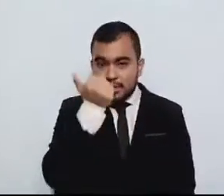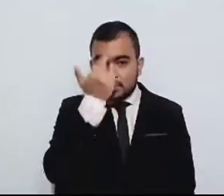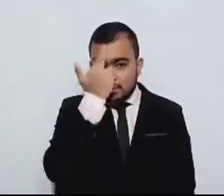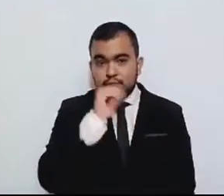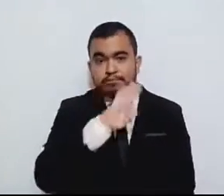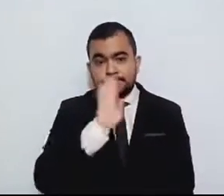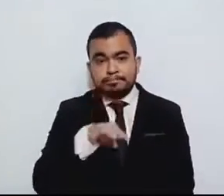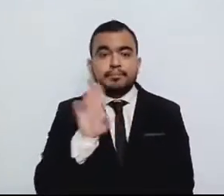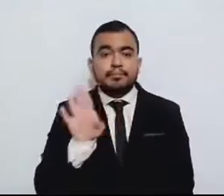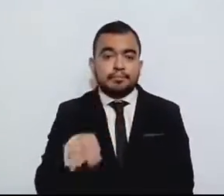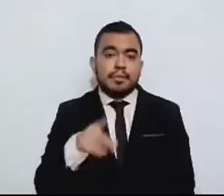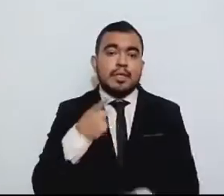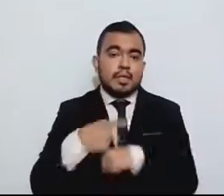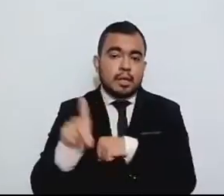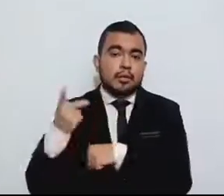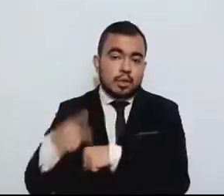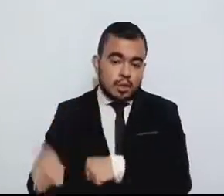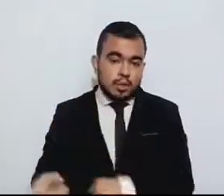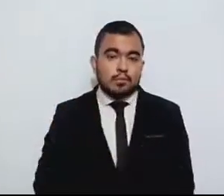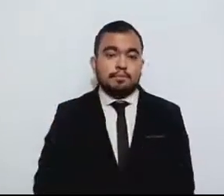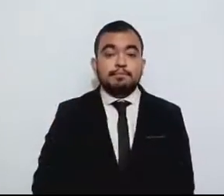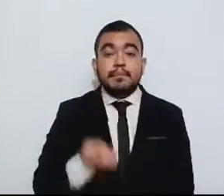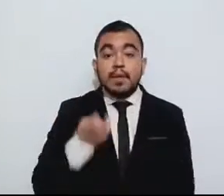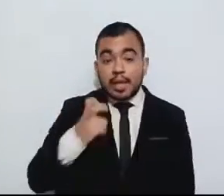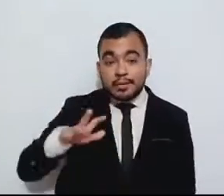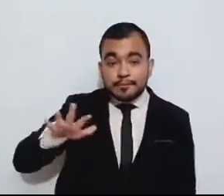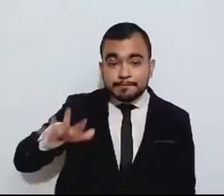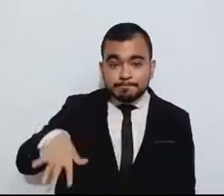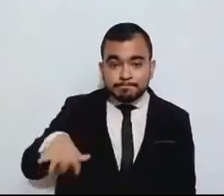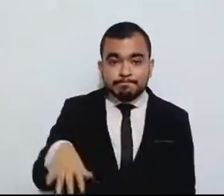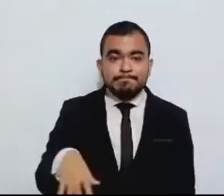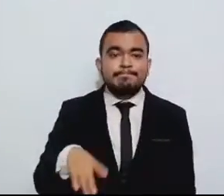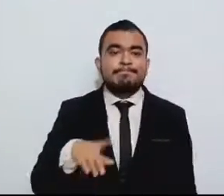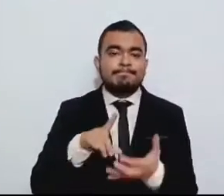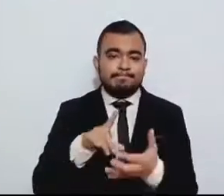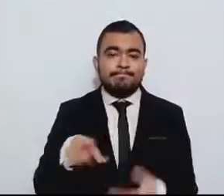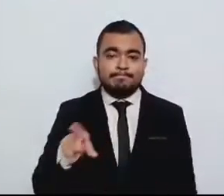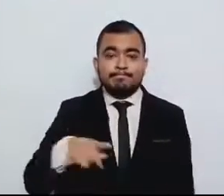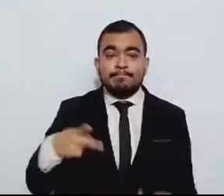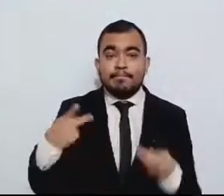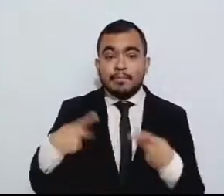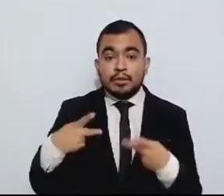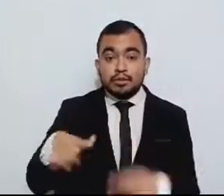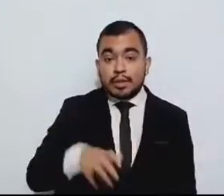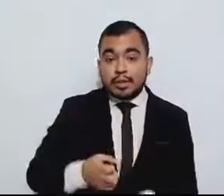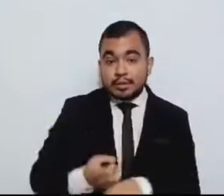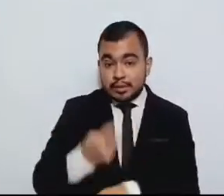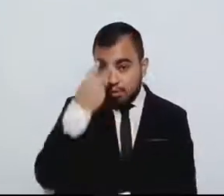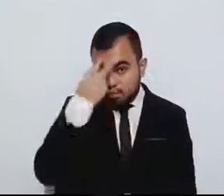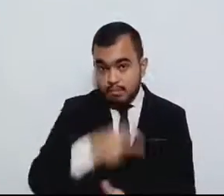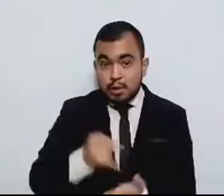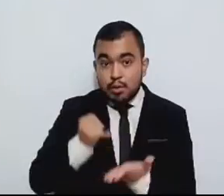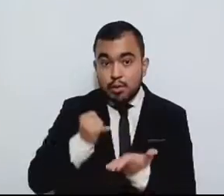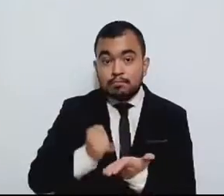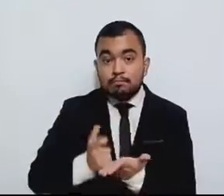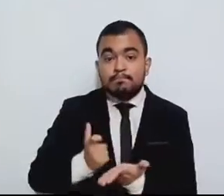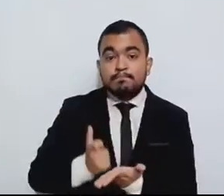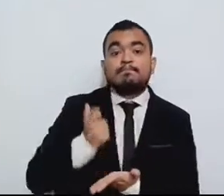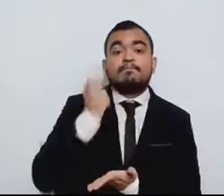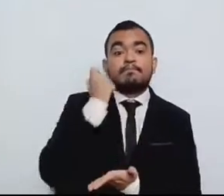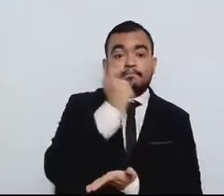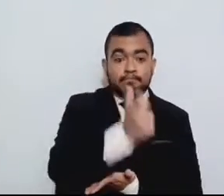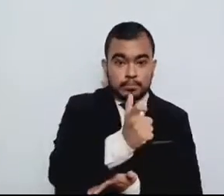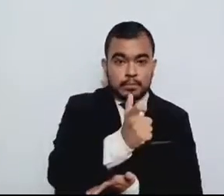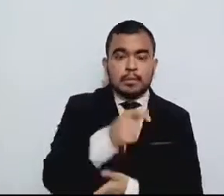En virtud de lo anterior, muchos contribuyentes mexiquenses han tenido que declarar sus vehículos como